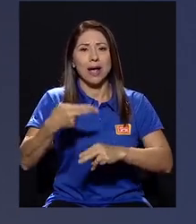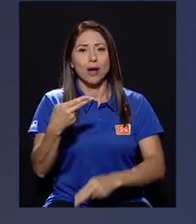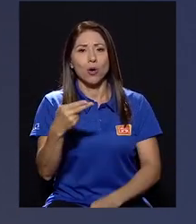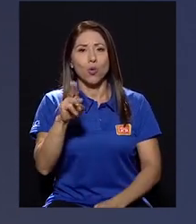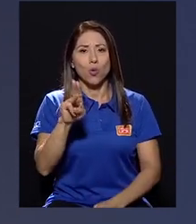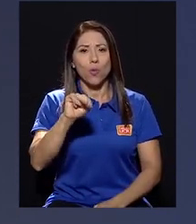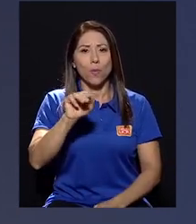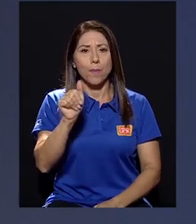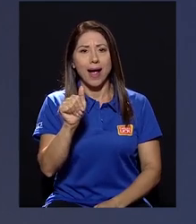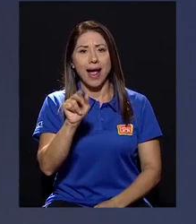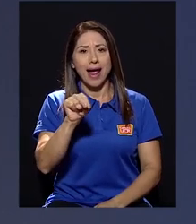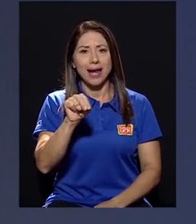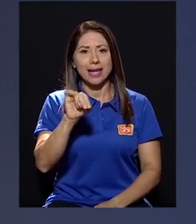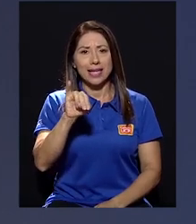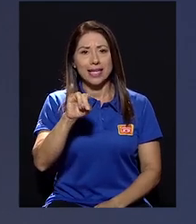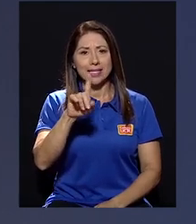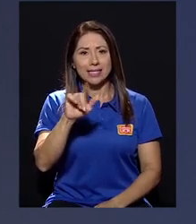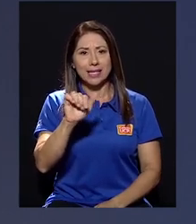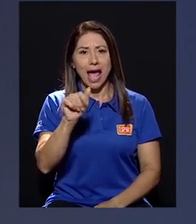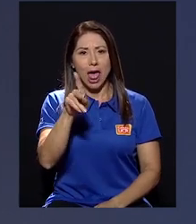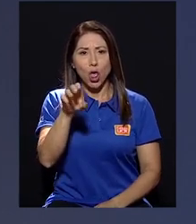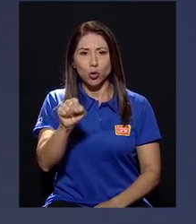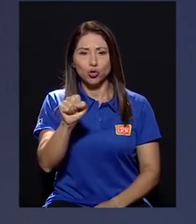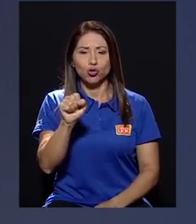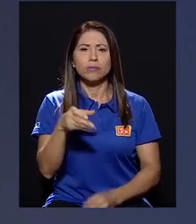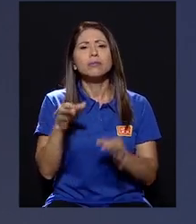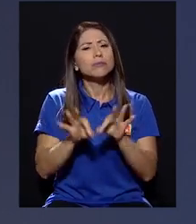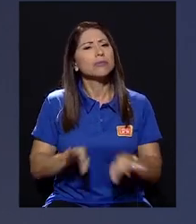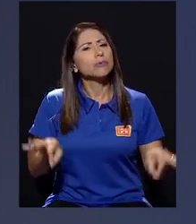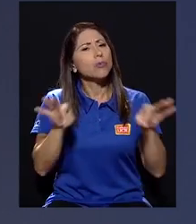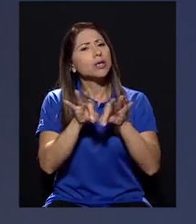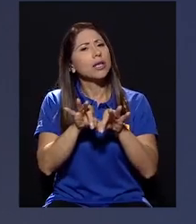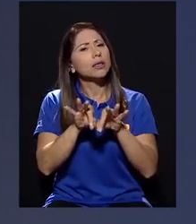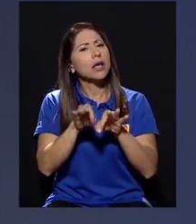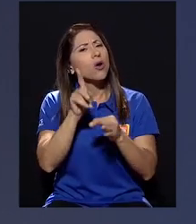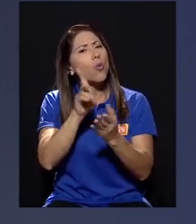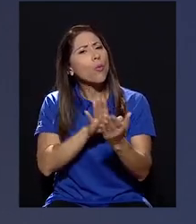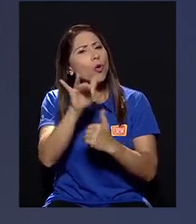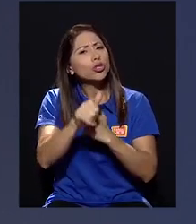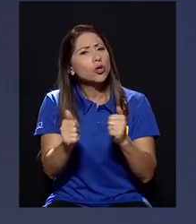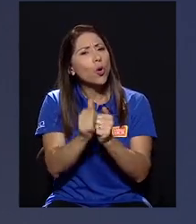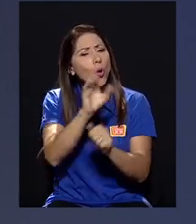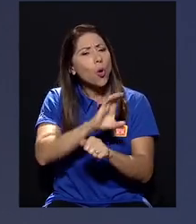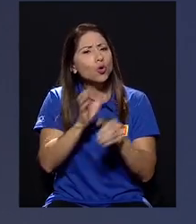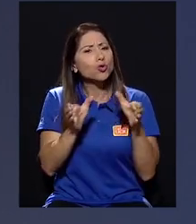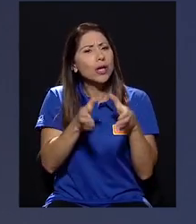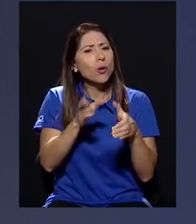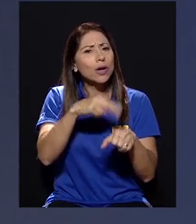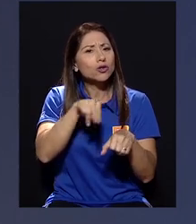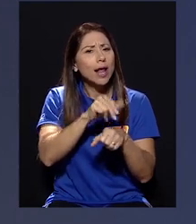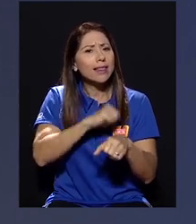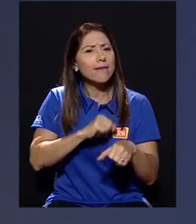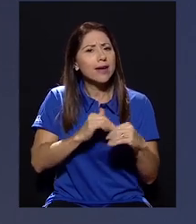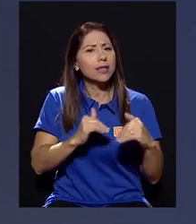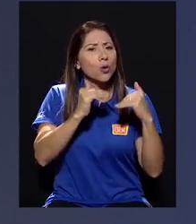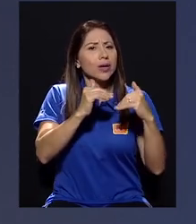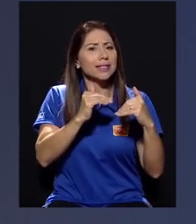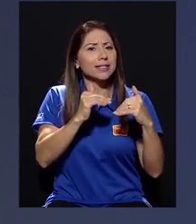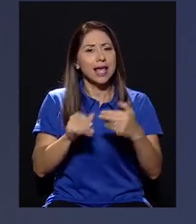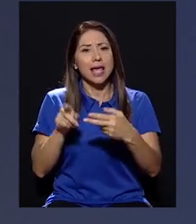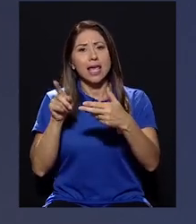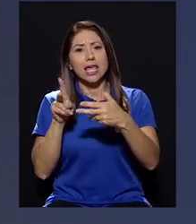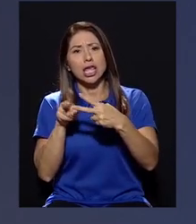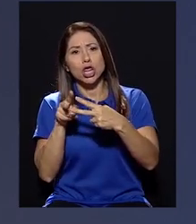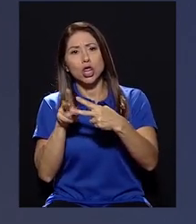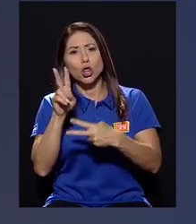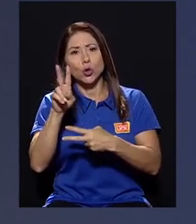Hay algo importantísimo, ¿cómo es que se crea un proyecto con el Consejo Nacional de Rectores y estas dos universidades? En